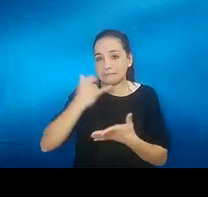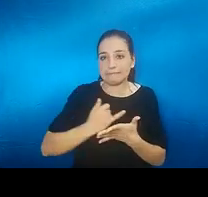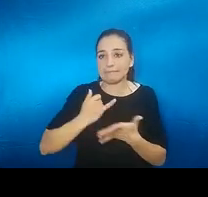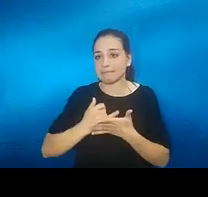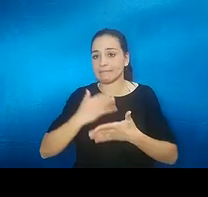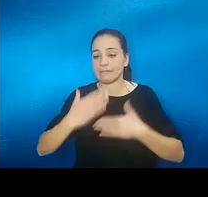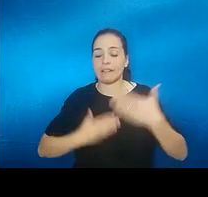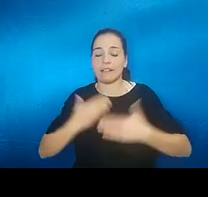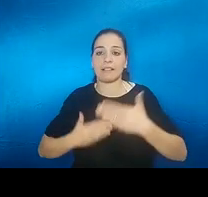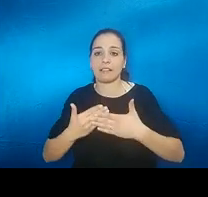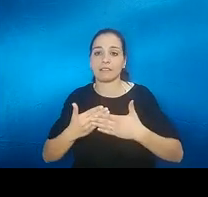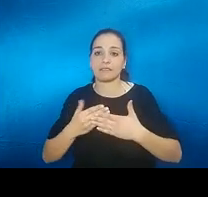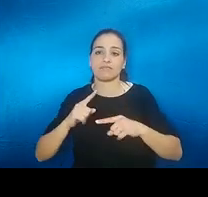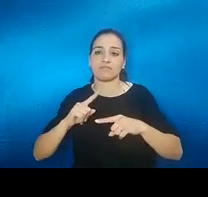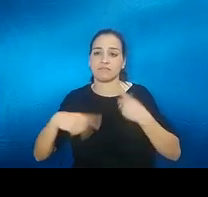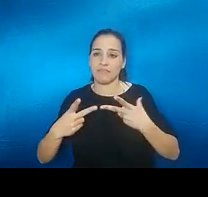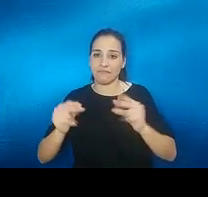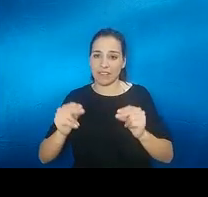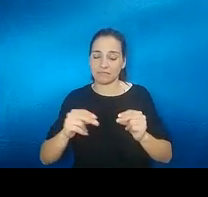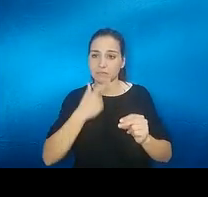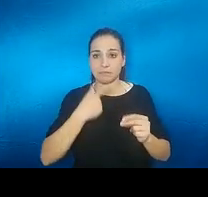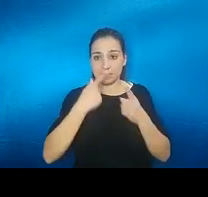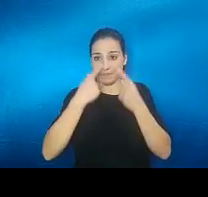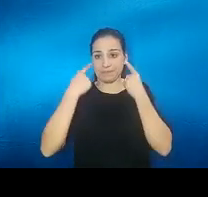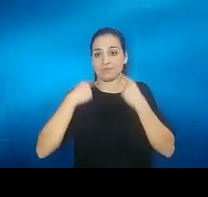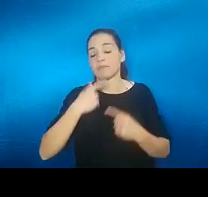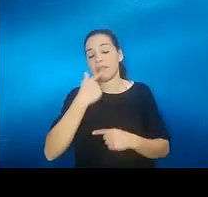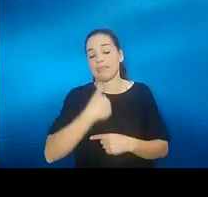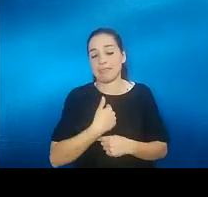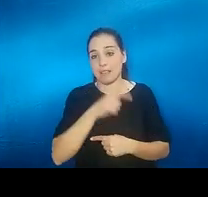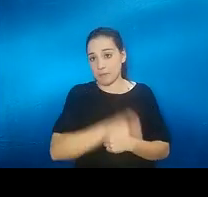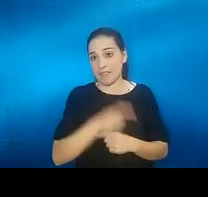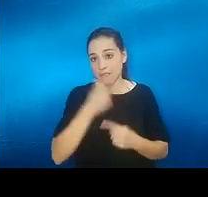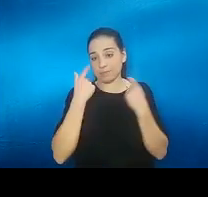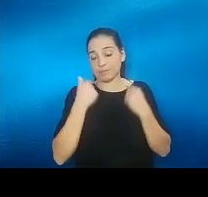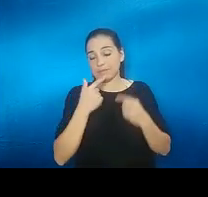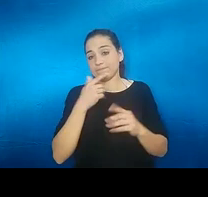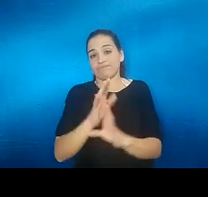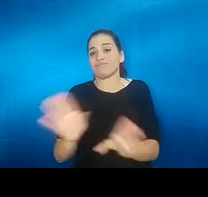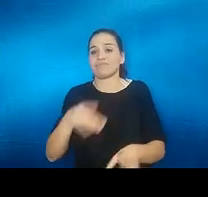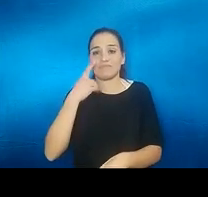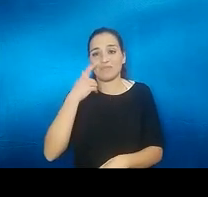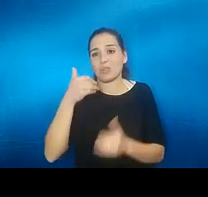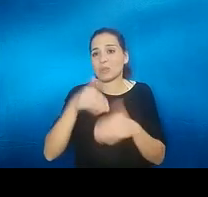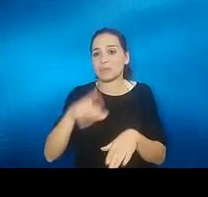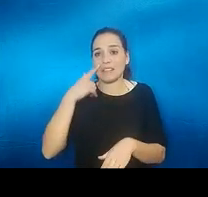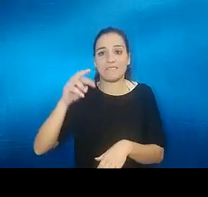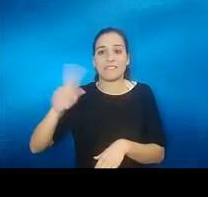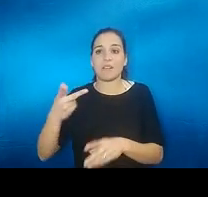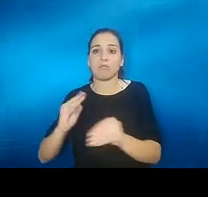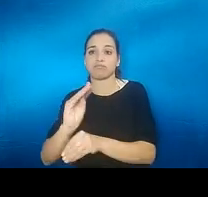cuando terminó cuando terminó todo eso me dijo no se puede hacer más acostúmbrate y mira a ver si te dan alguna ayuda para